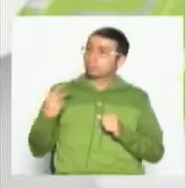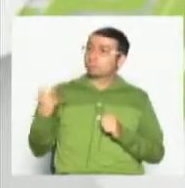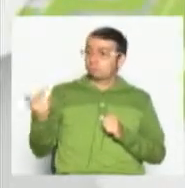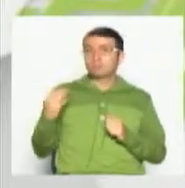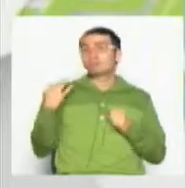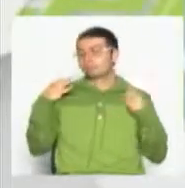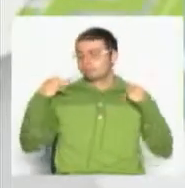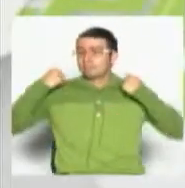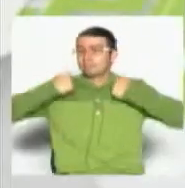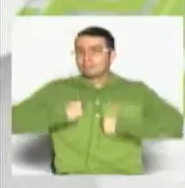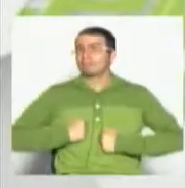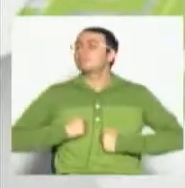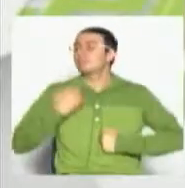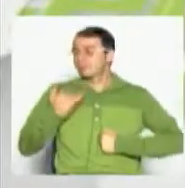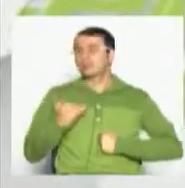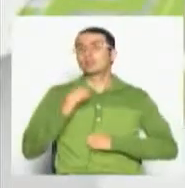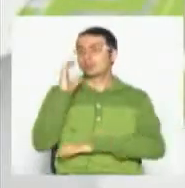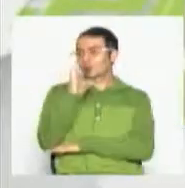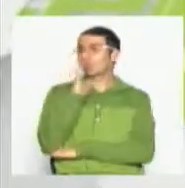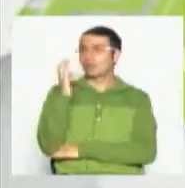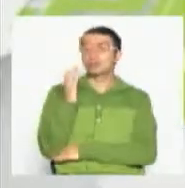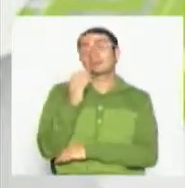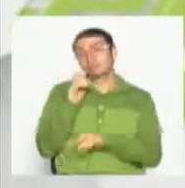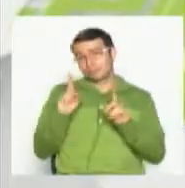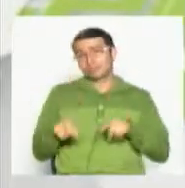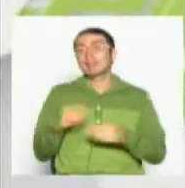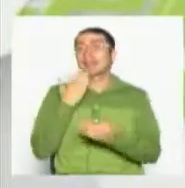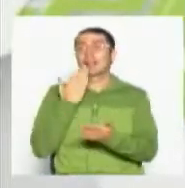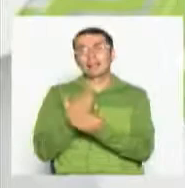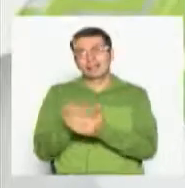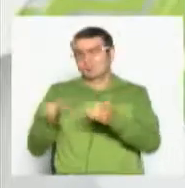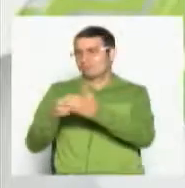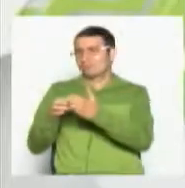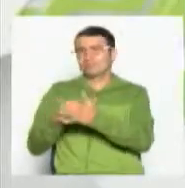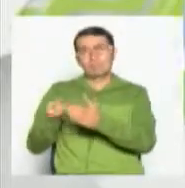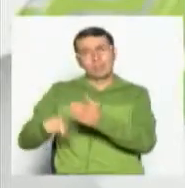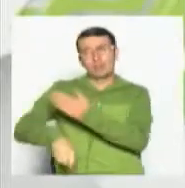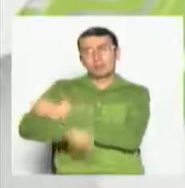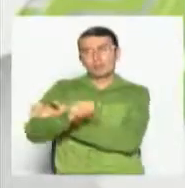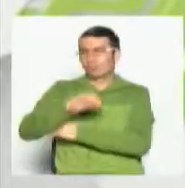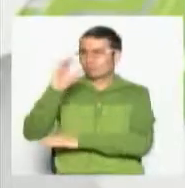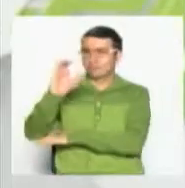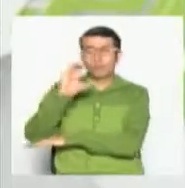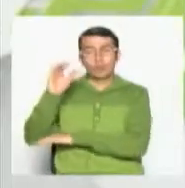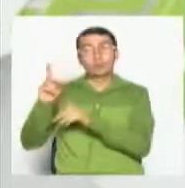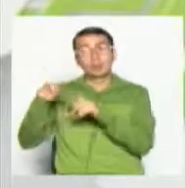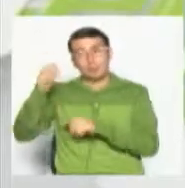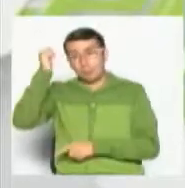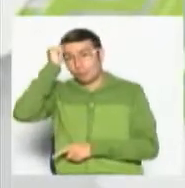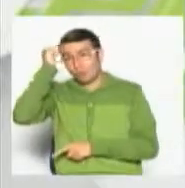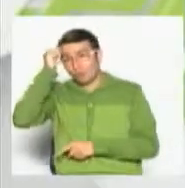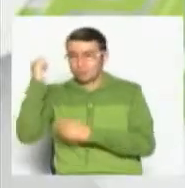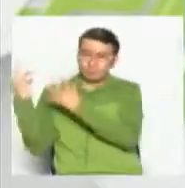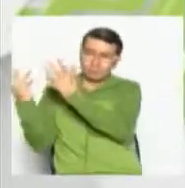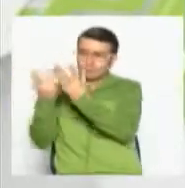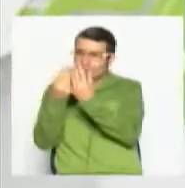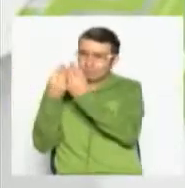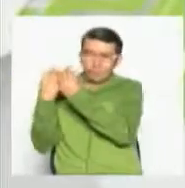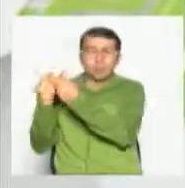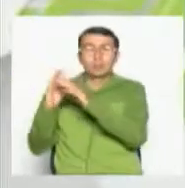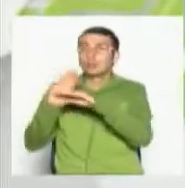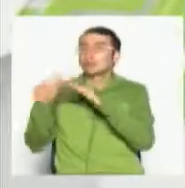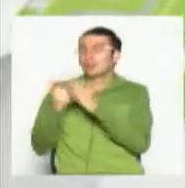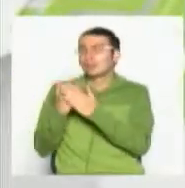camiseta. Te paso gracias a todos esos muchachos, a todo ese cuerpo técnico, los 23 chicos y todo el cuerpo técnico, es que